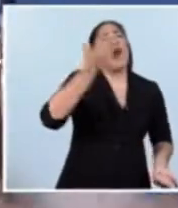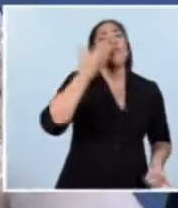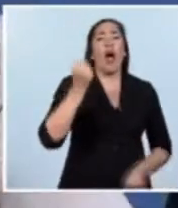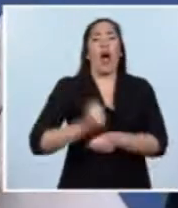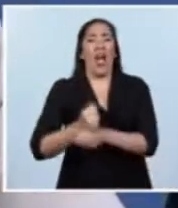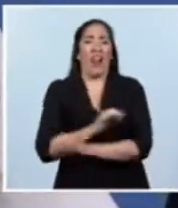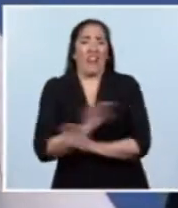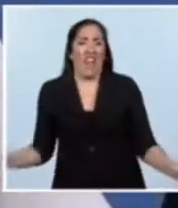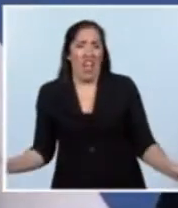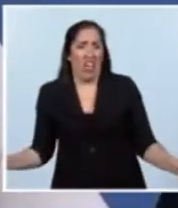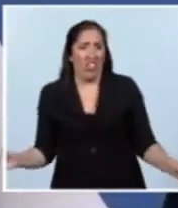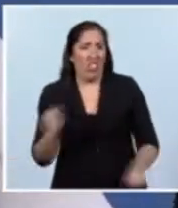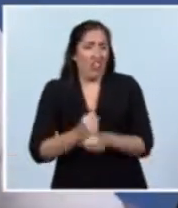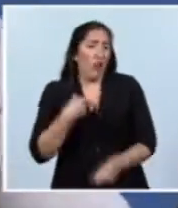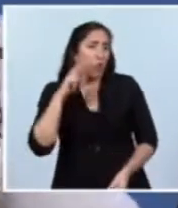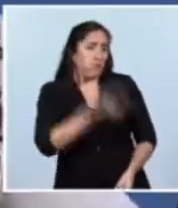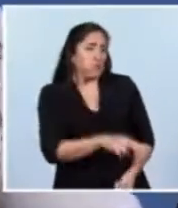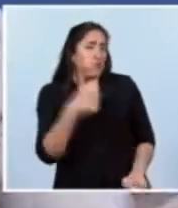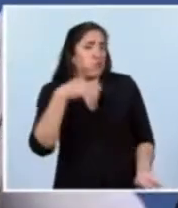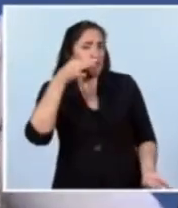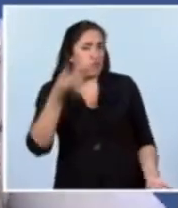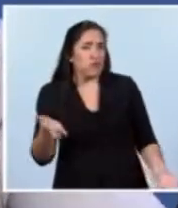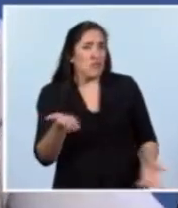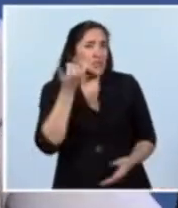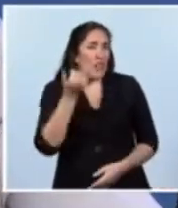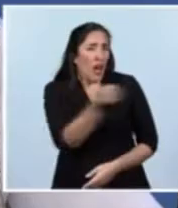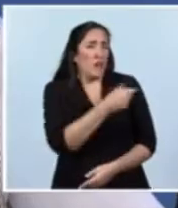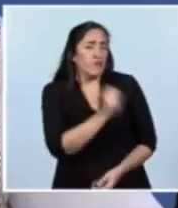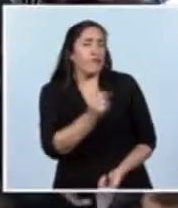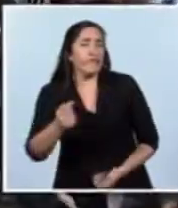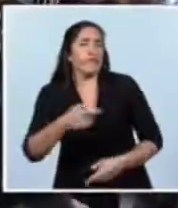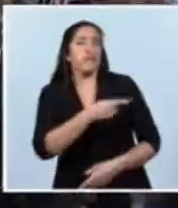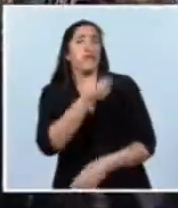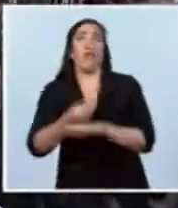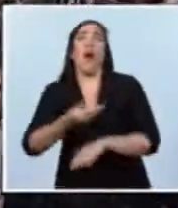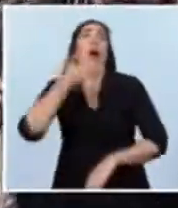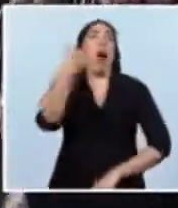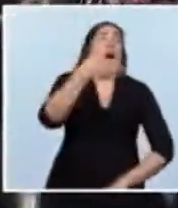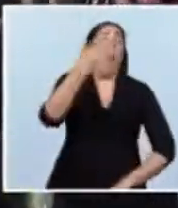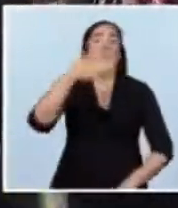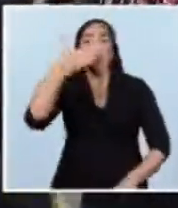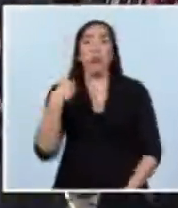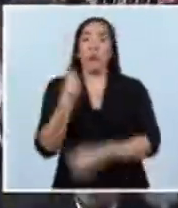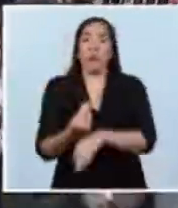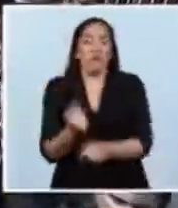no hicieron absolutamente nada. Por eso en este día de hoy,